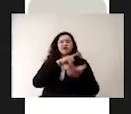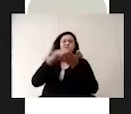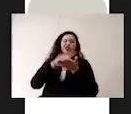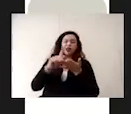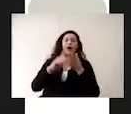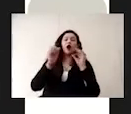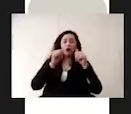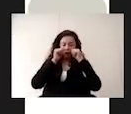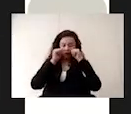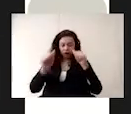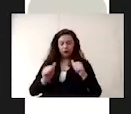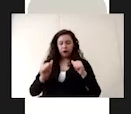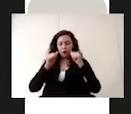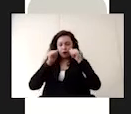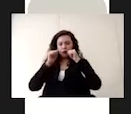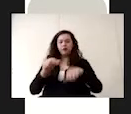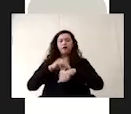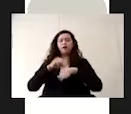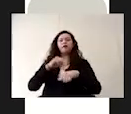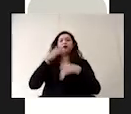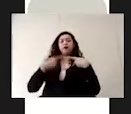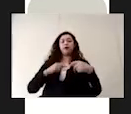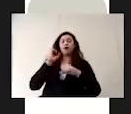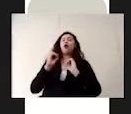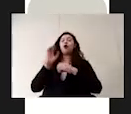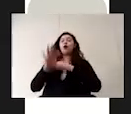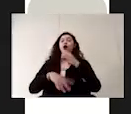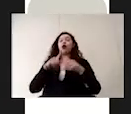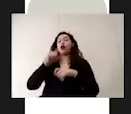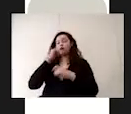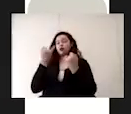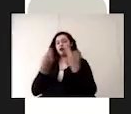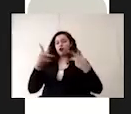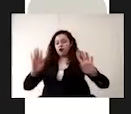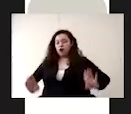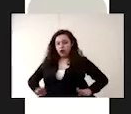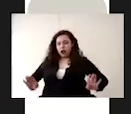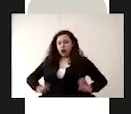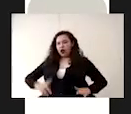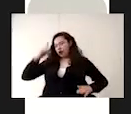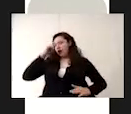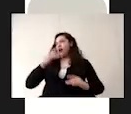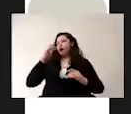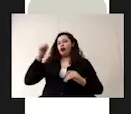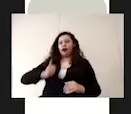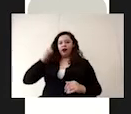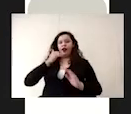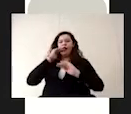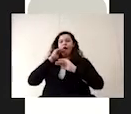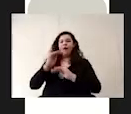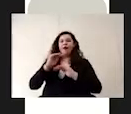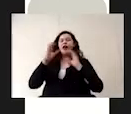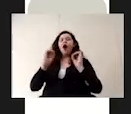médica a personas o animales, así como los que por sus características limiten su aprovechamiento o puedan generar